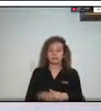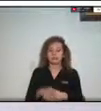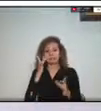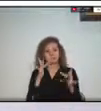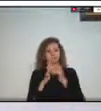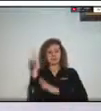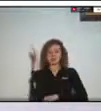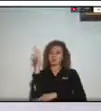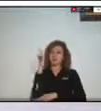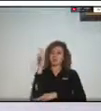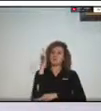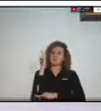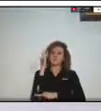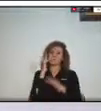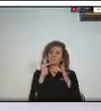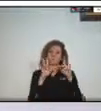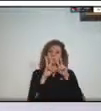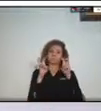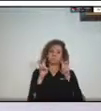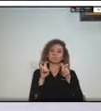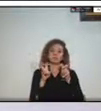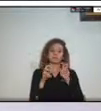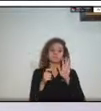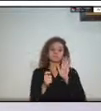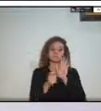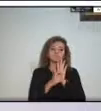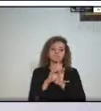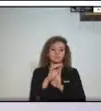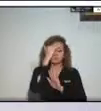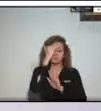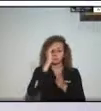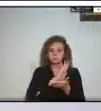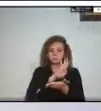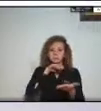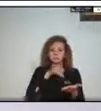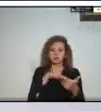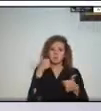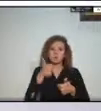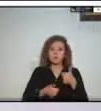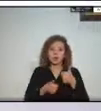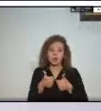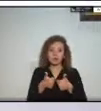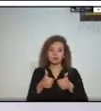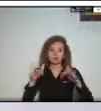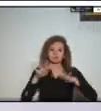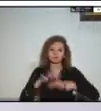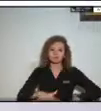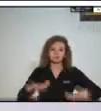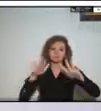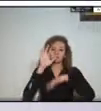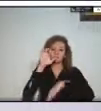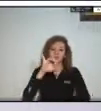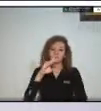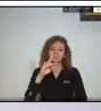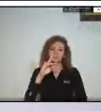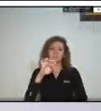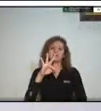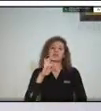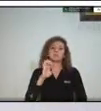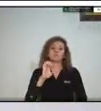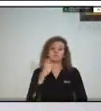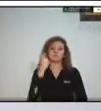el punto central son por supuesto los territorios del pie de monte llanero pues no podía